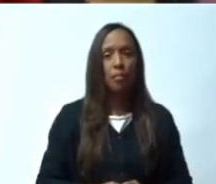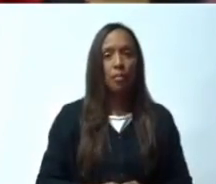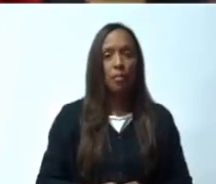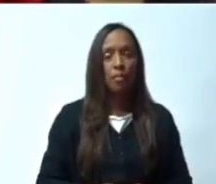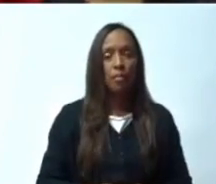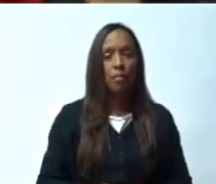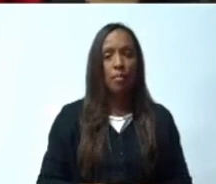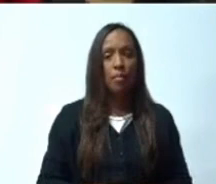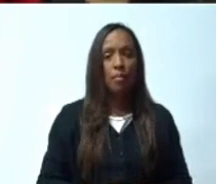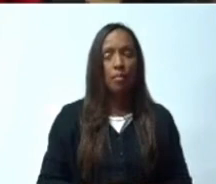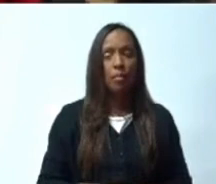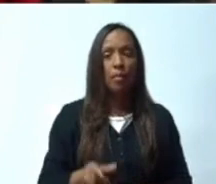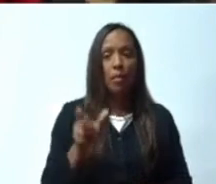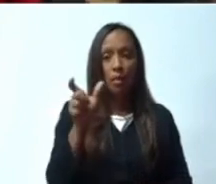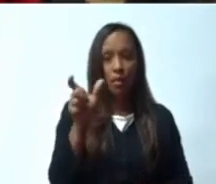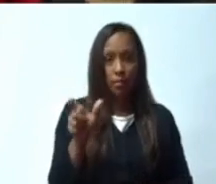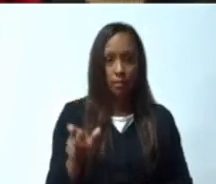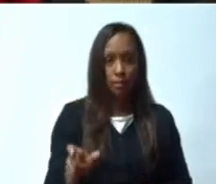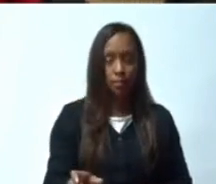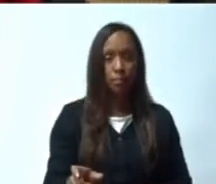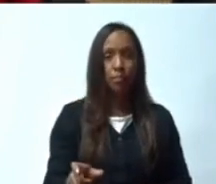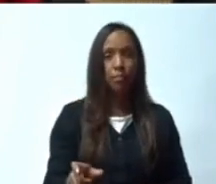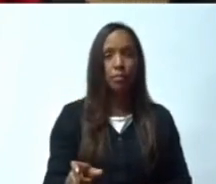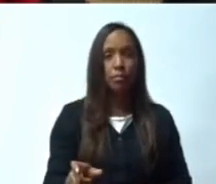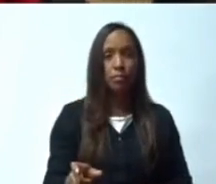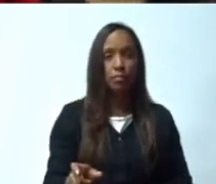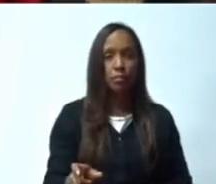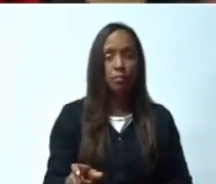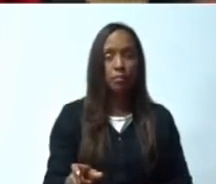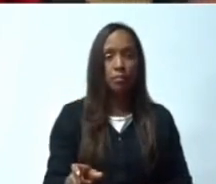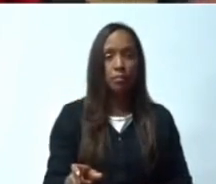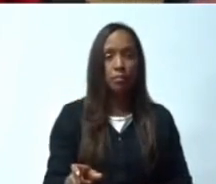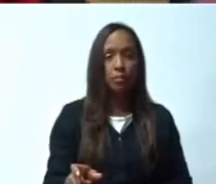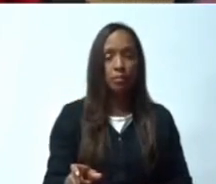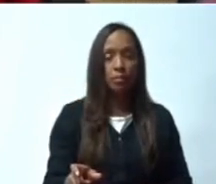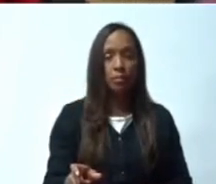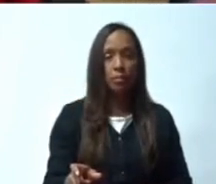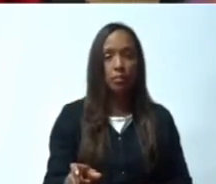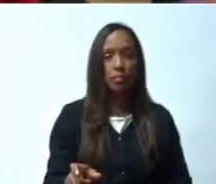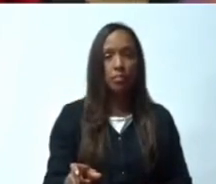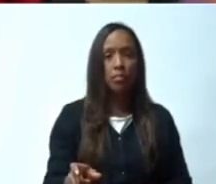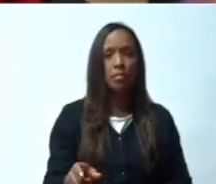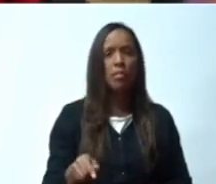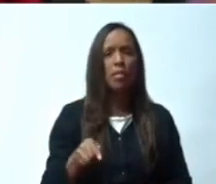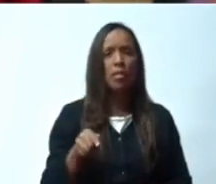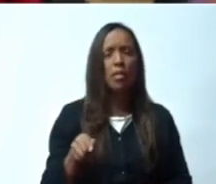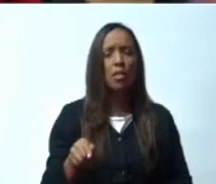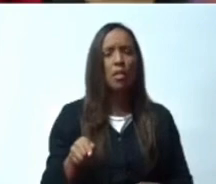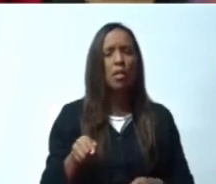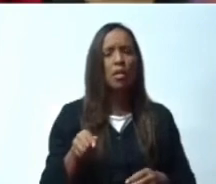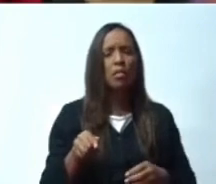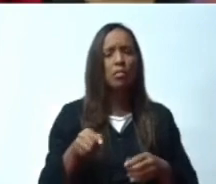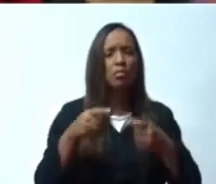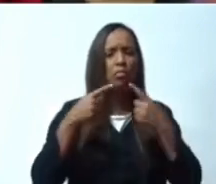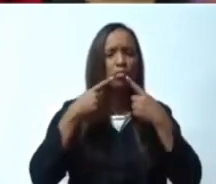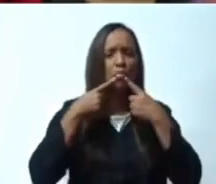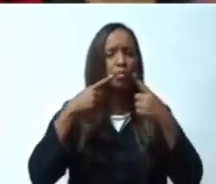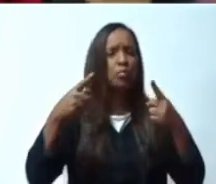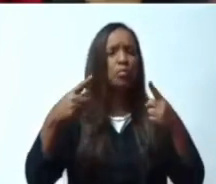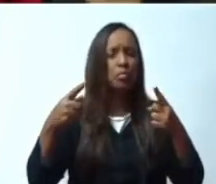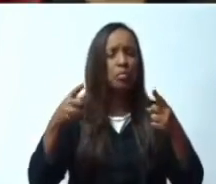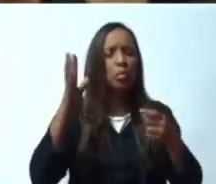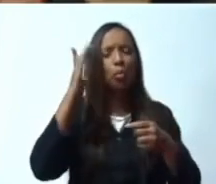ha tenido la importancia de escribir varias obras